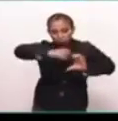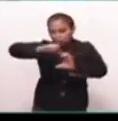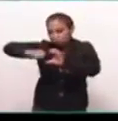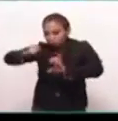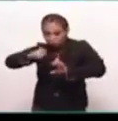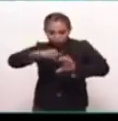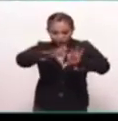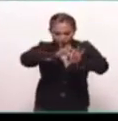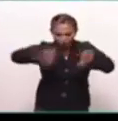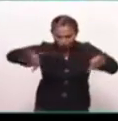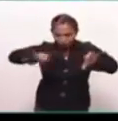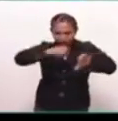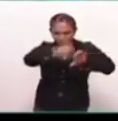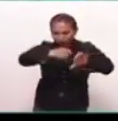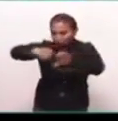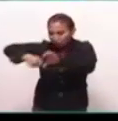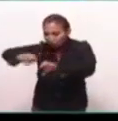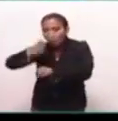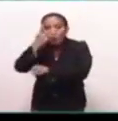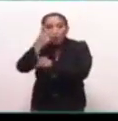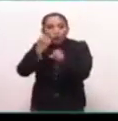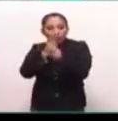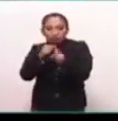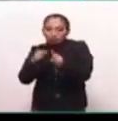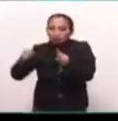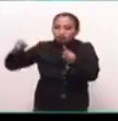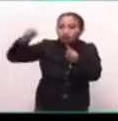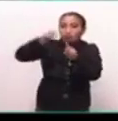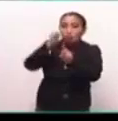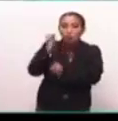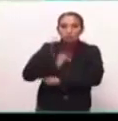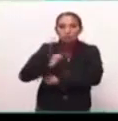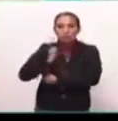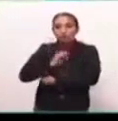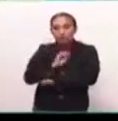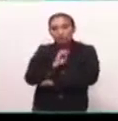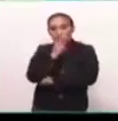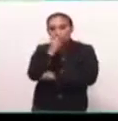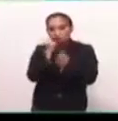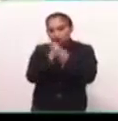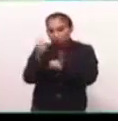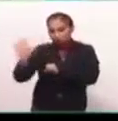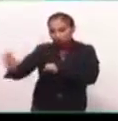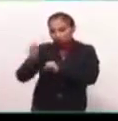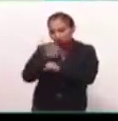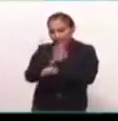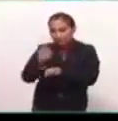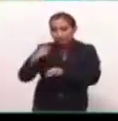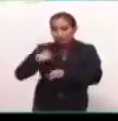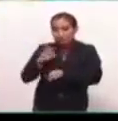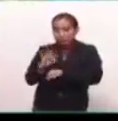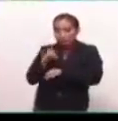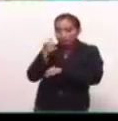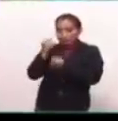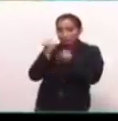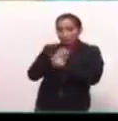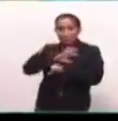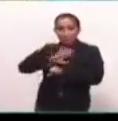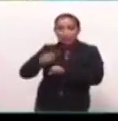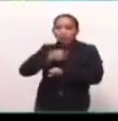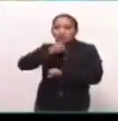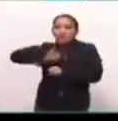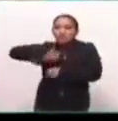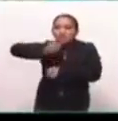ciclo, como nosotros seríamos un ciclo, un ciclo para nosotros, para ellos de 52 años. Yo con mis 57 años ya soy un